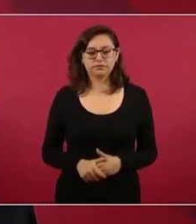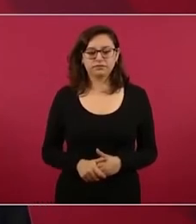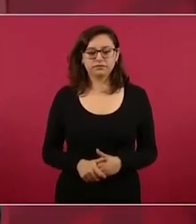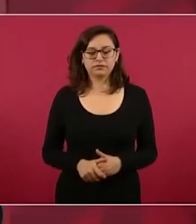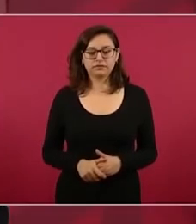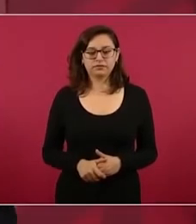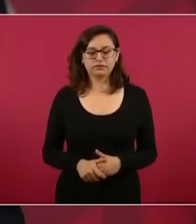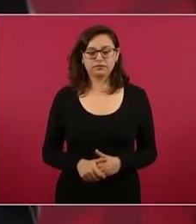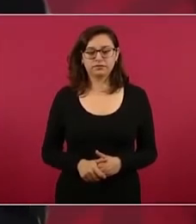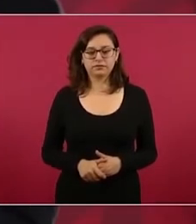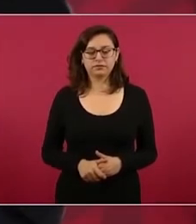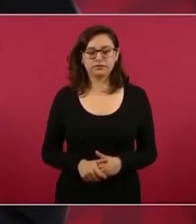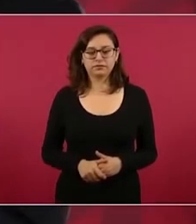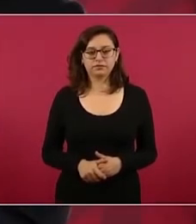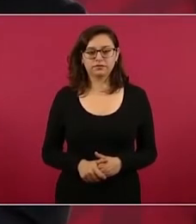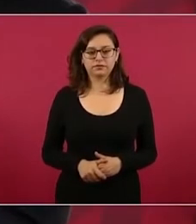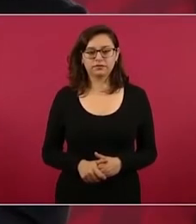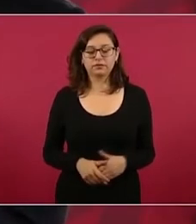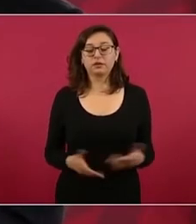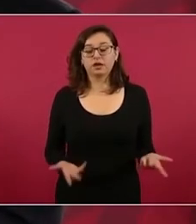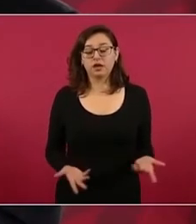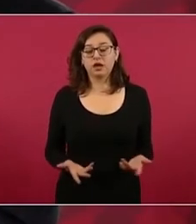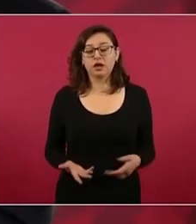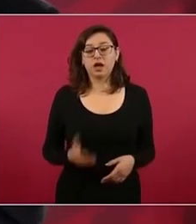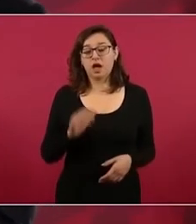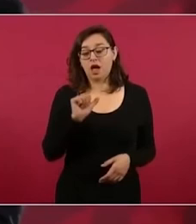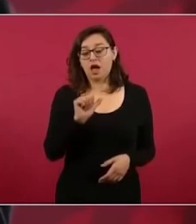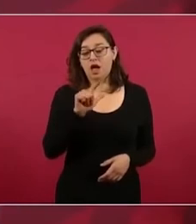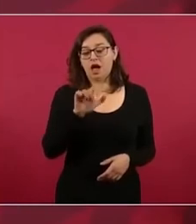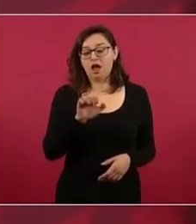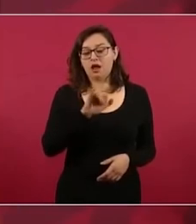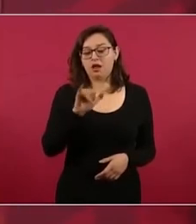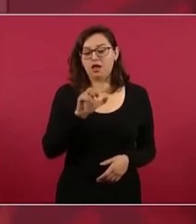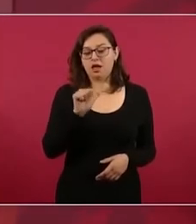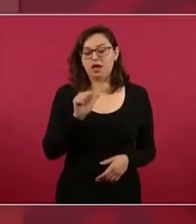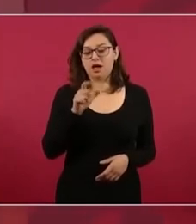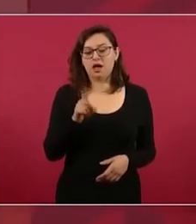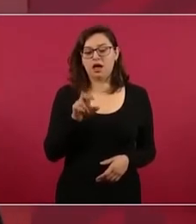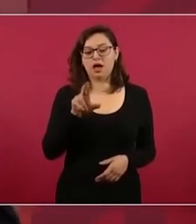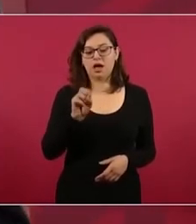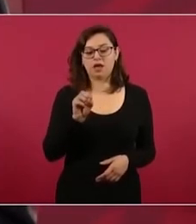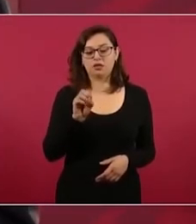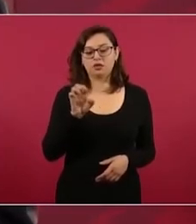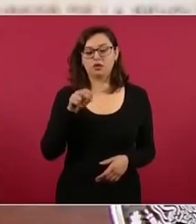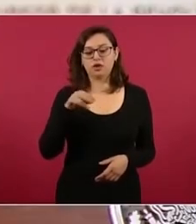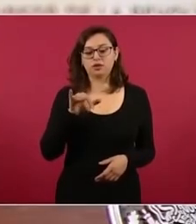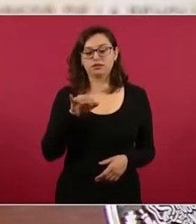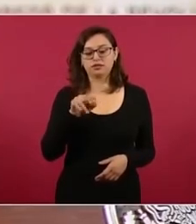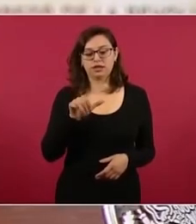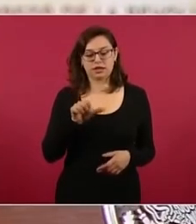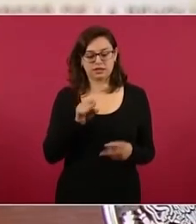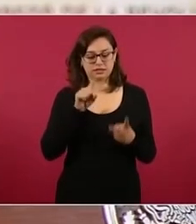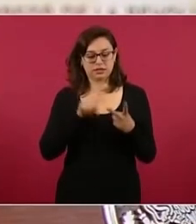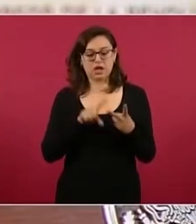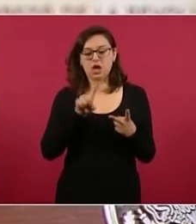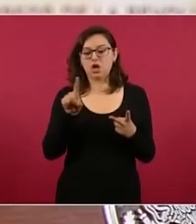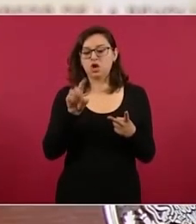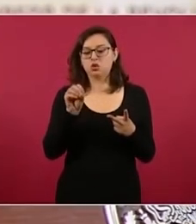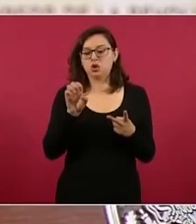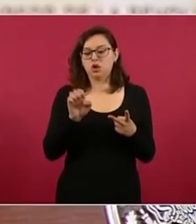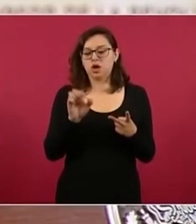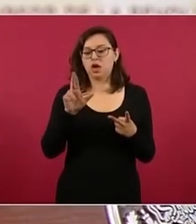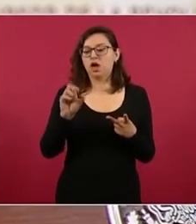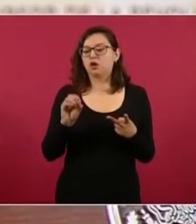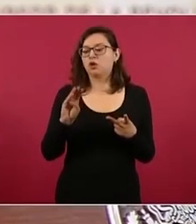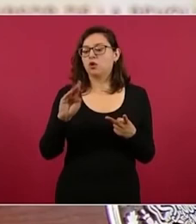pedirle a Alejandro Encinas y a Zoya Robledo que si